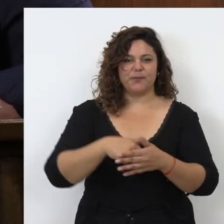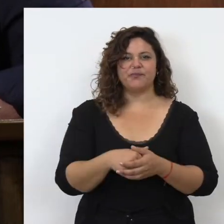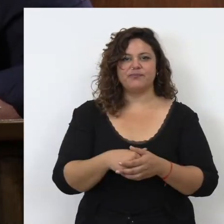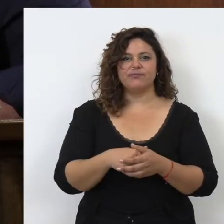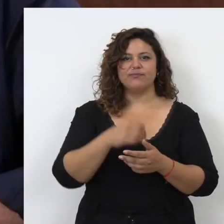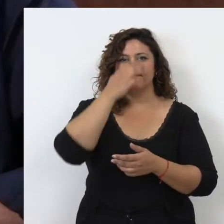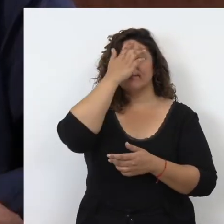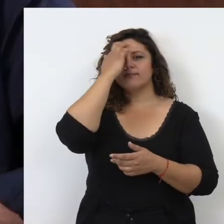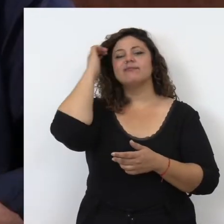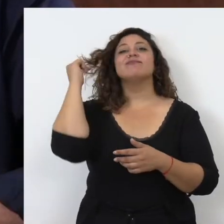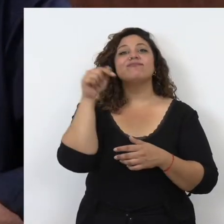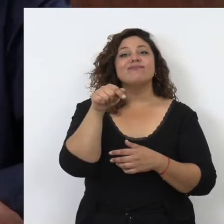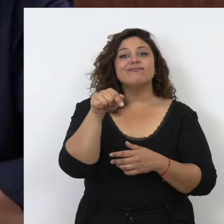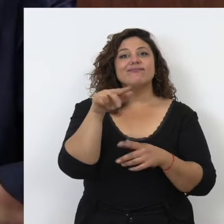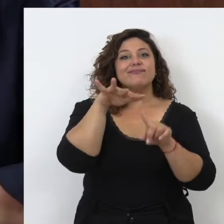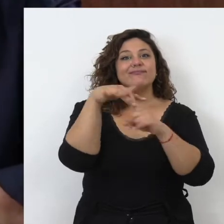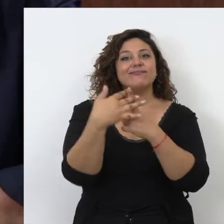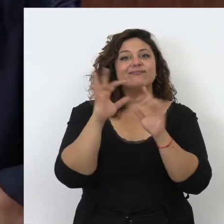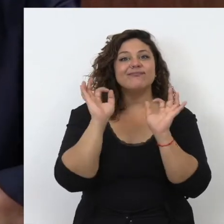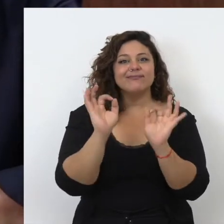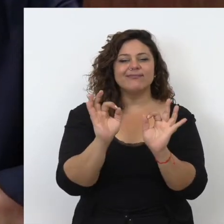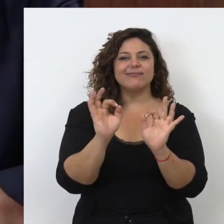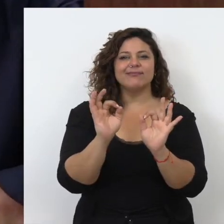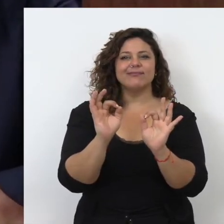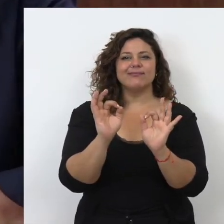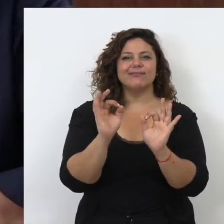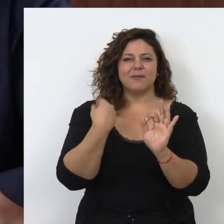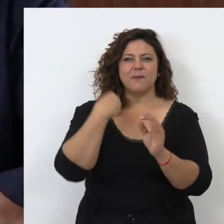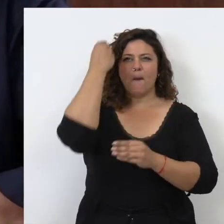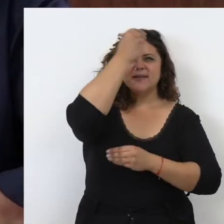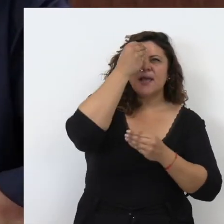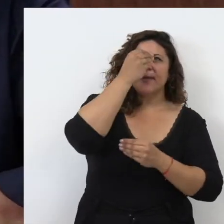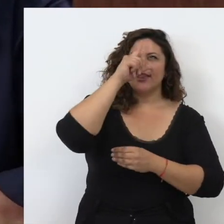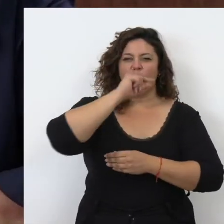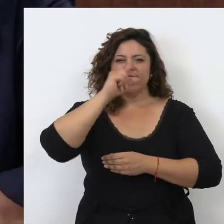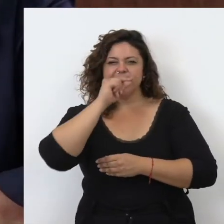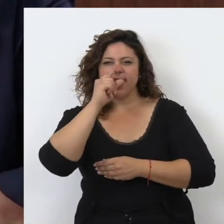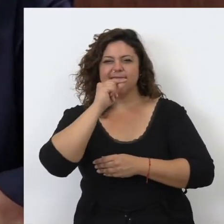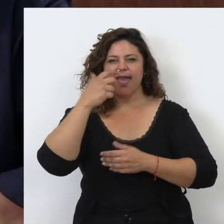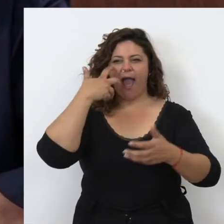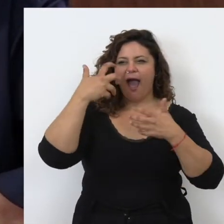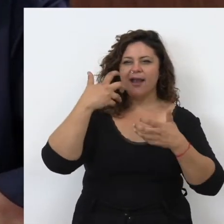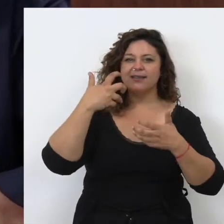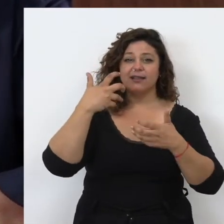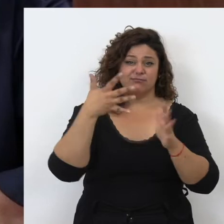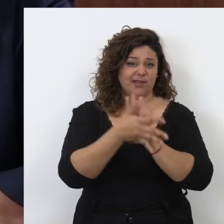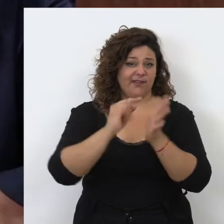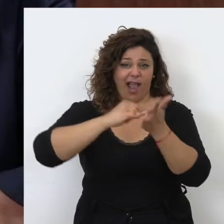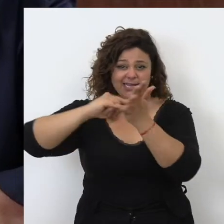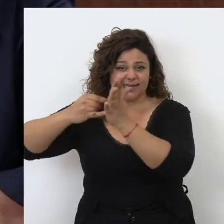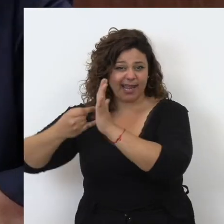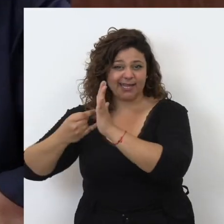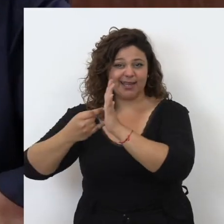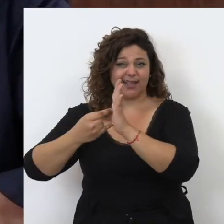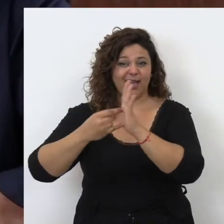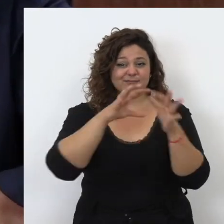En este viaje de ida y vuelta por el pensamiento, la ciencia y las artes, es decir, las